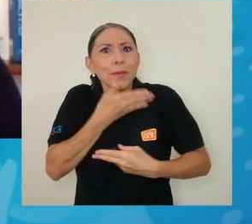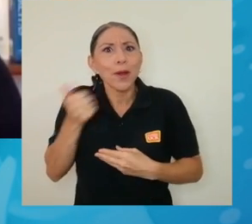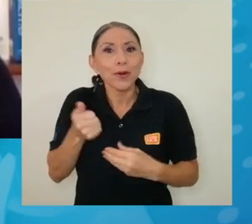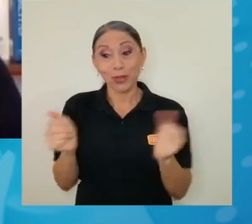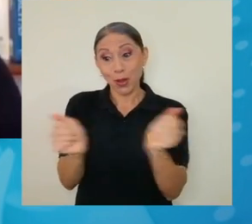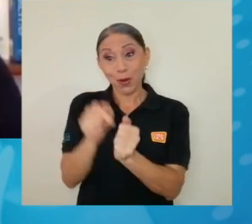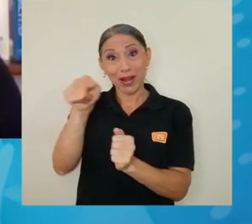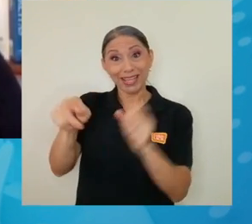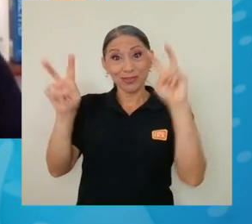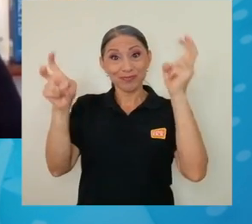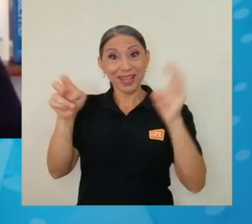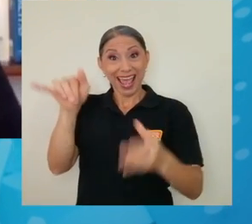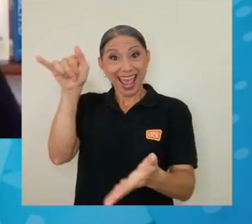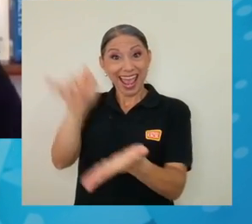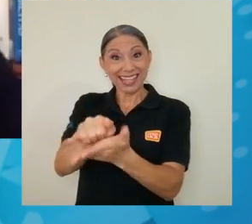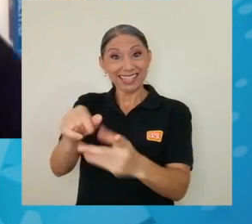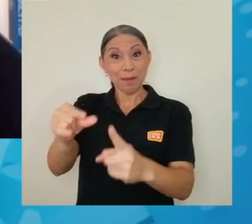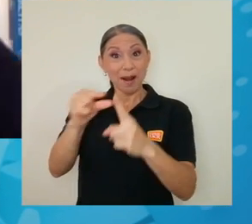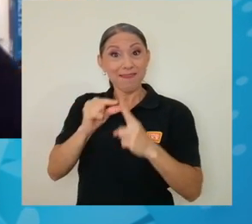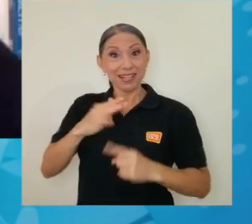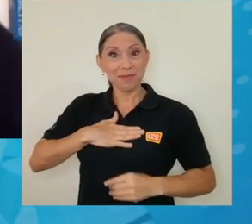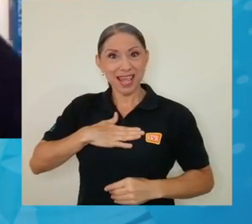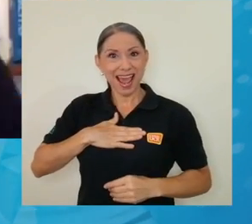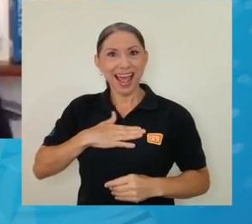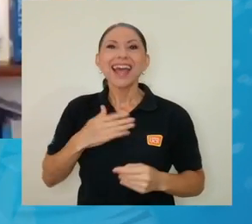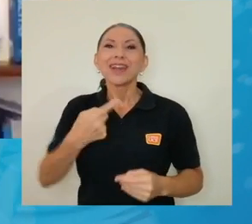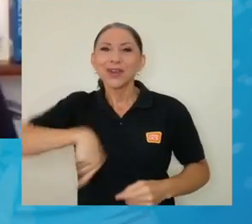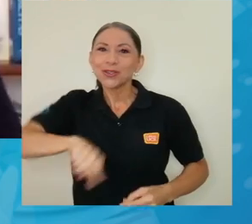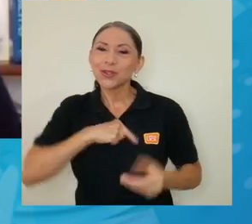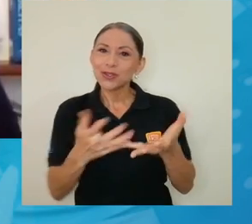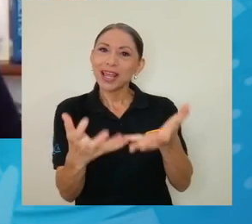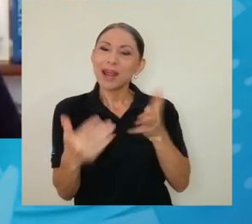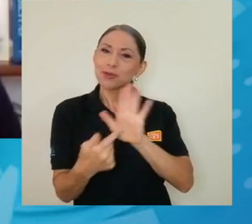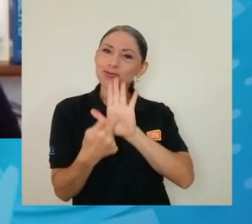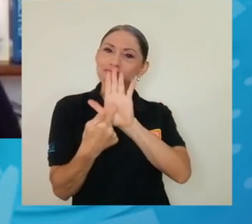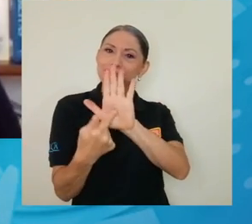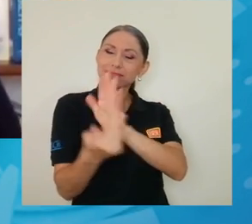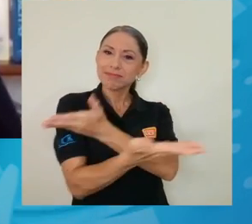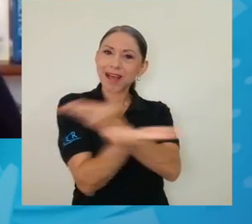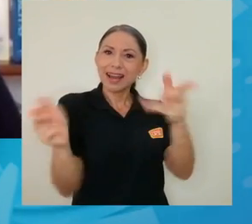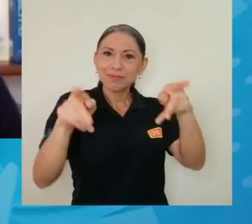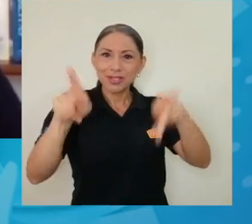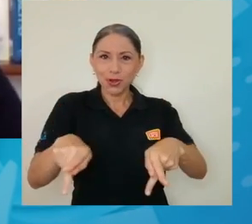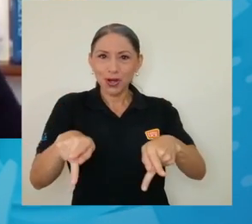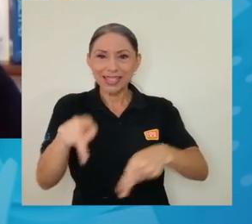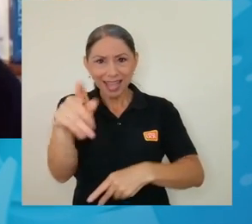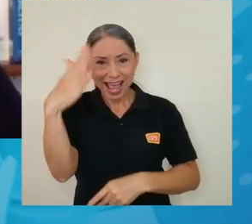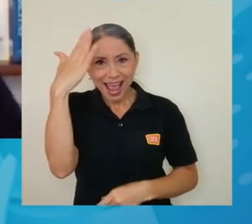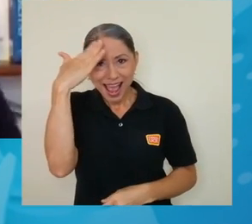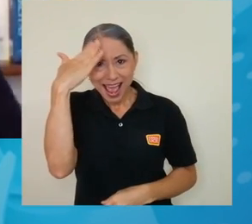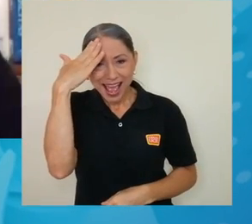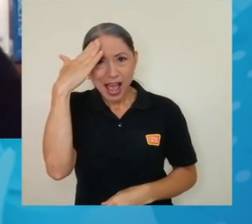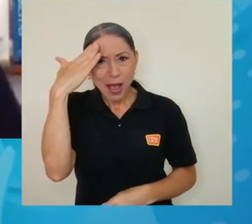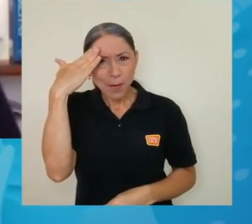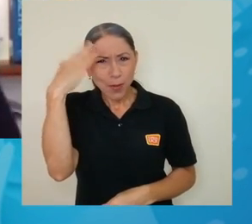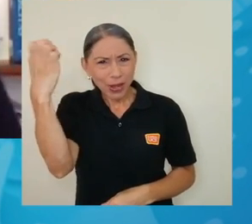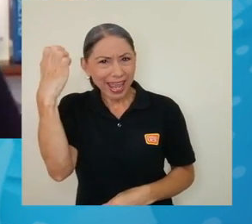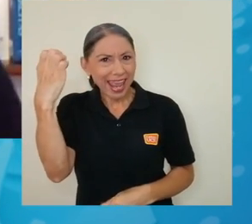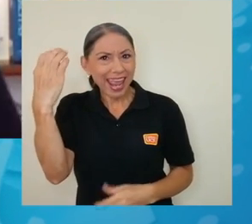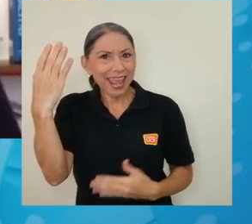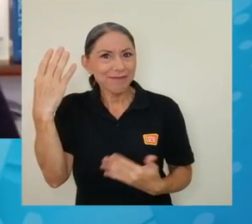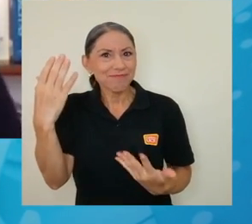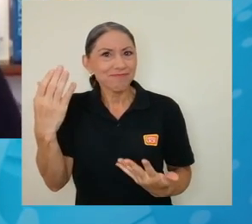Con esta palabra es mía, lo que deseamos es mostrarle un camino a las personas, un camino para que sepan